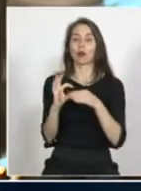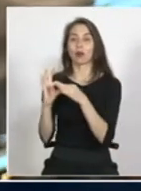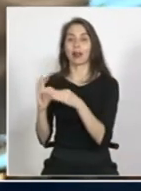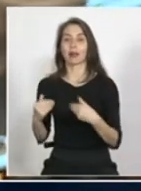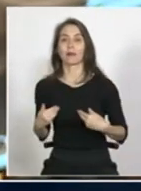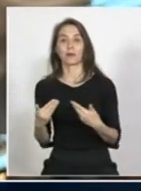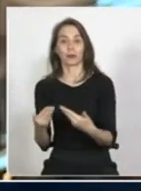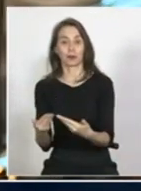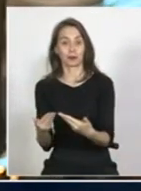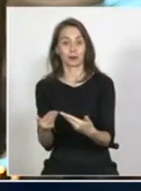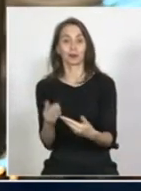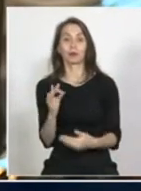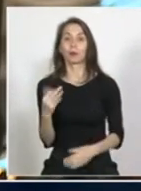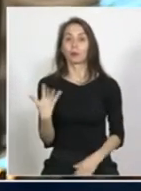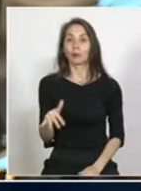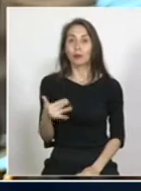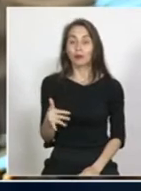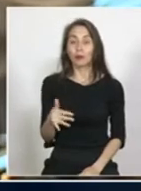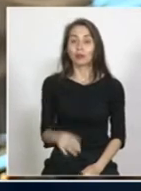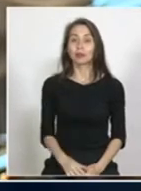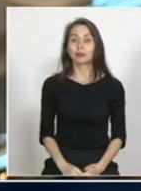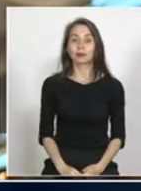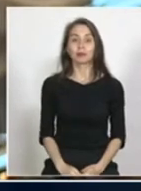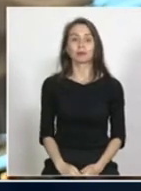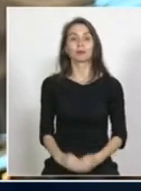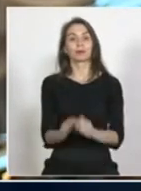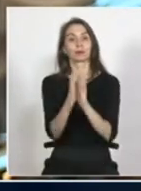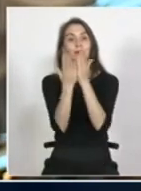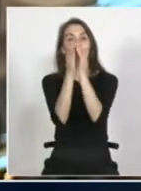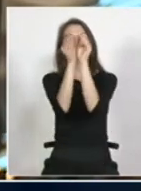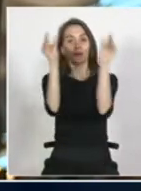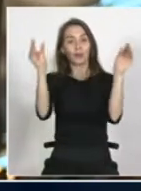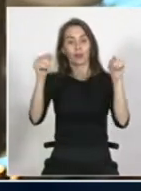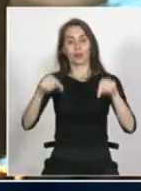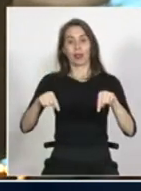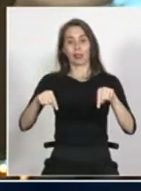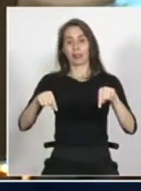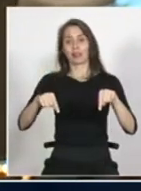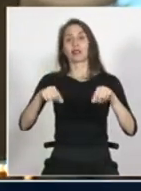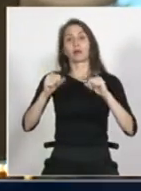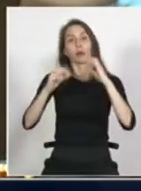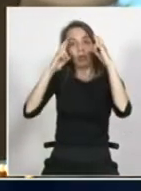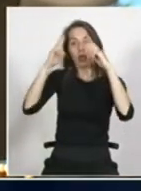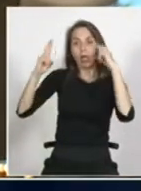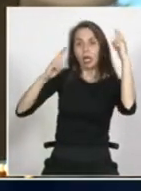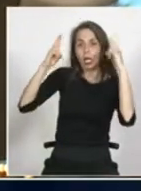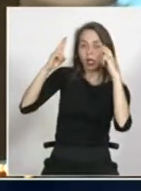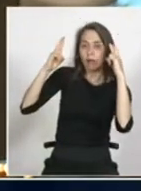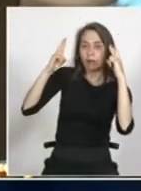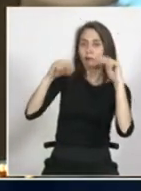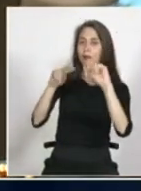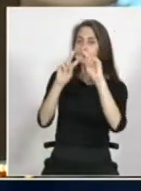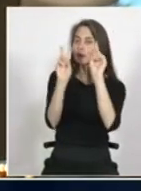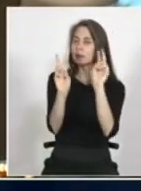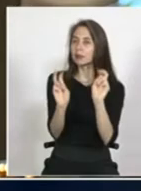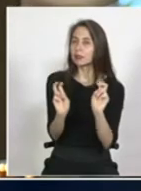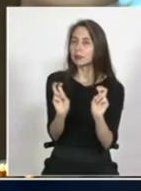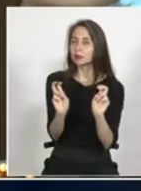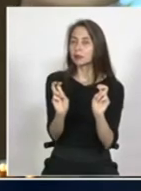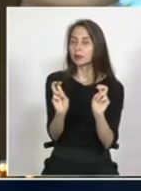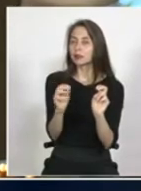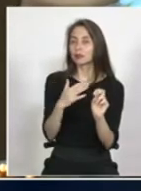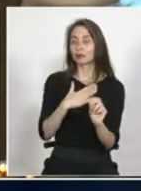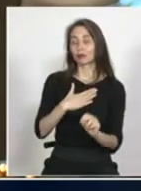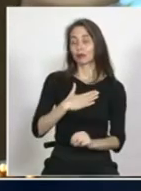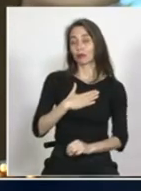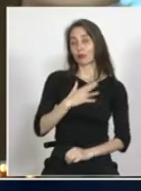la invitación. Yo creo que es súper importante que en la biblioteca y en estos espacios podamos reflexionar sobre una temática que, desde mi punto de vista,